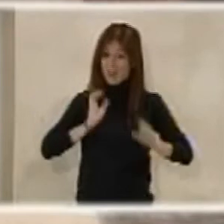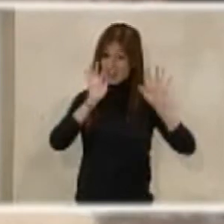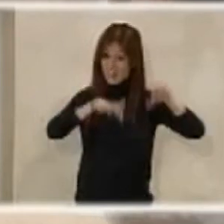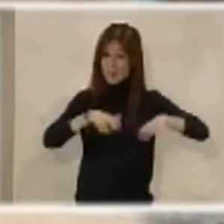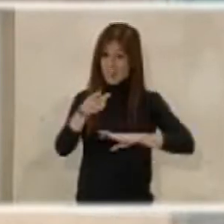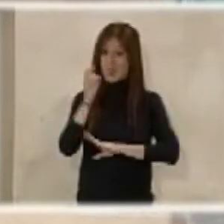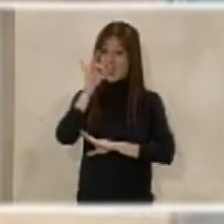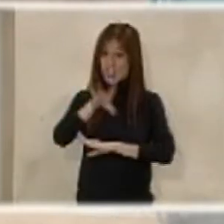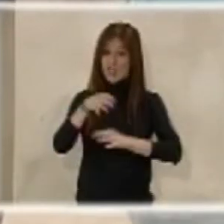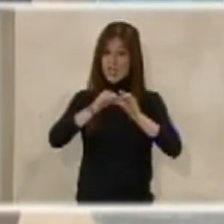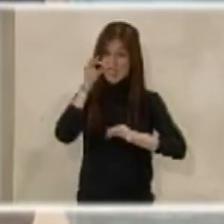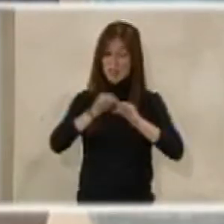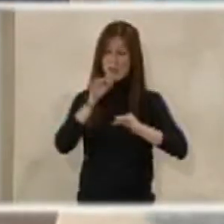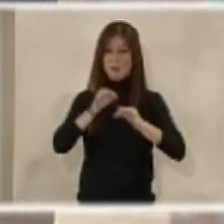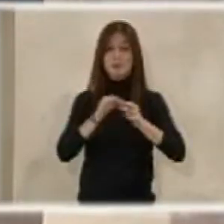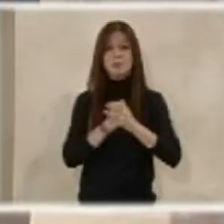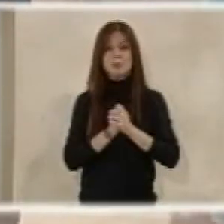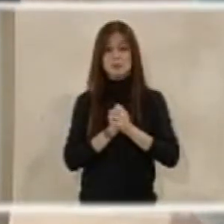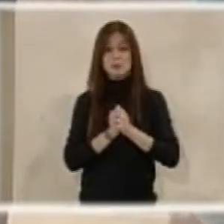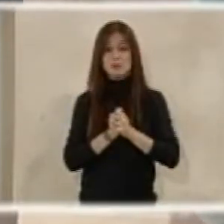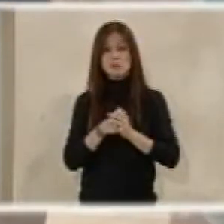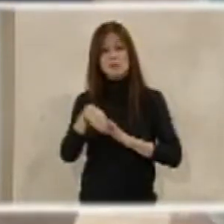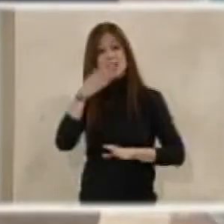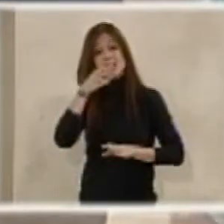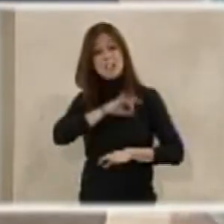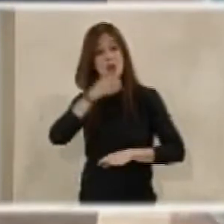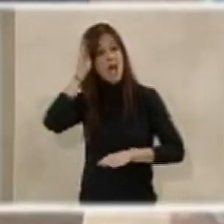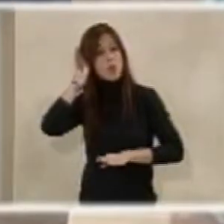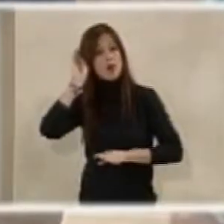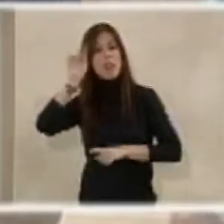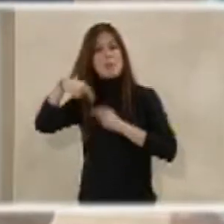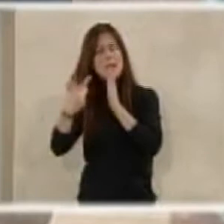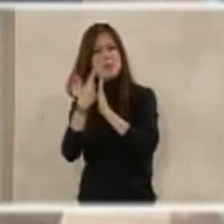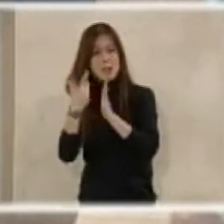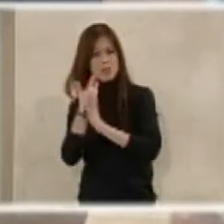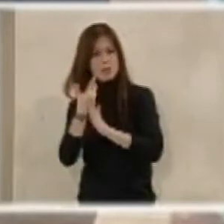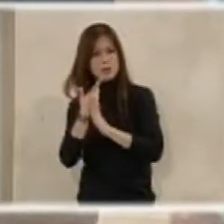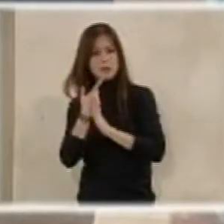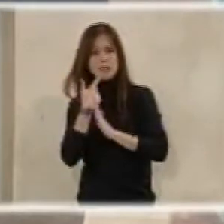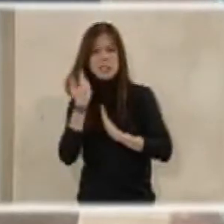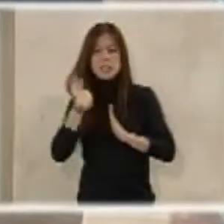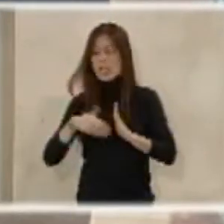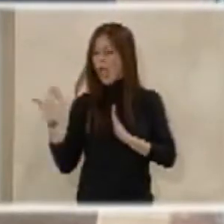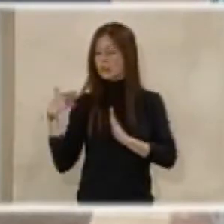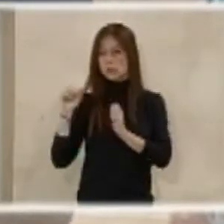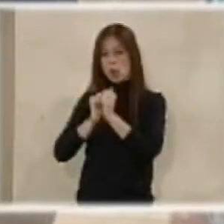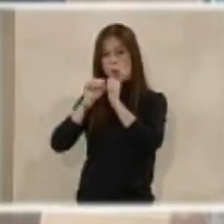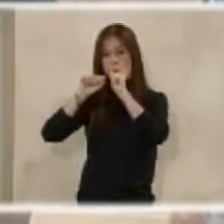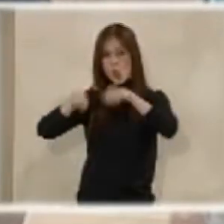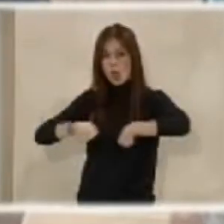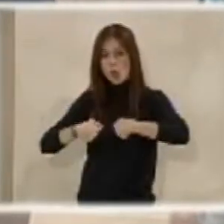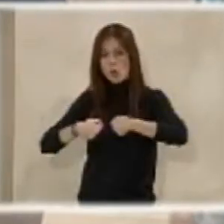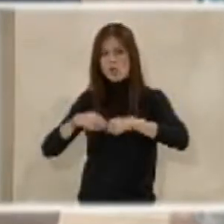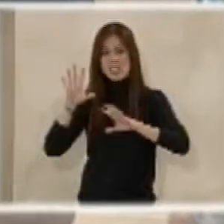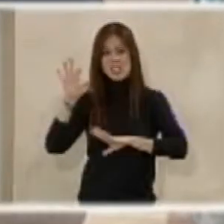Mancha del 15 de septiembre, en lo matizado después, se suma lo ya acordado por